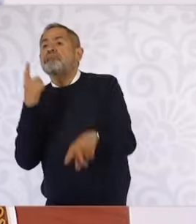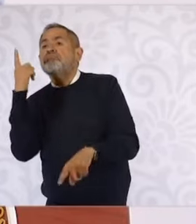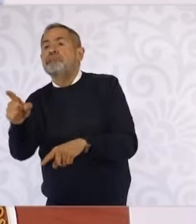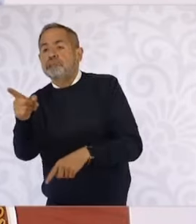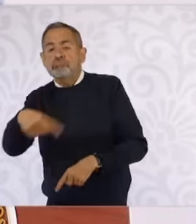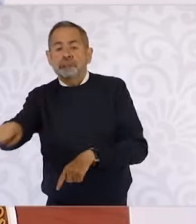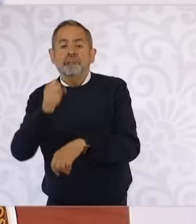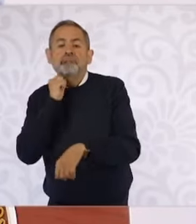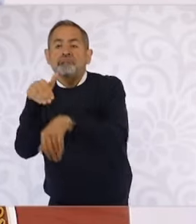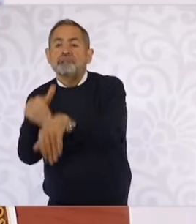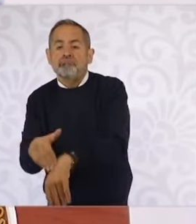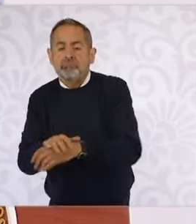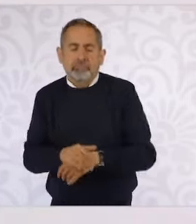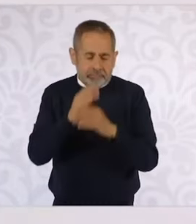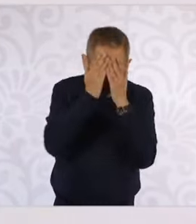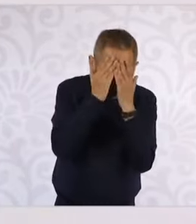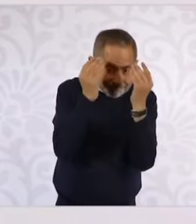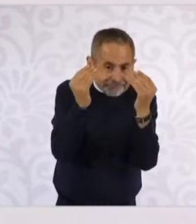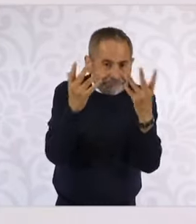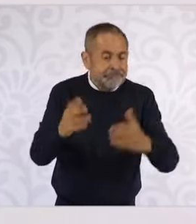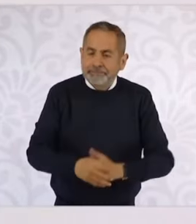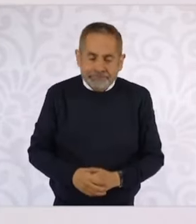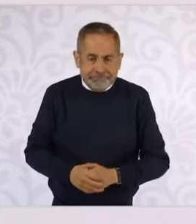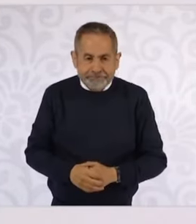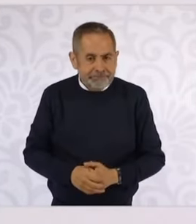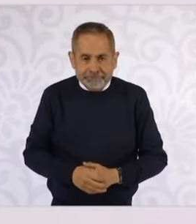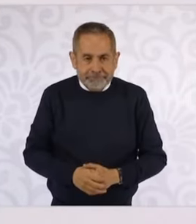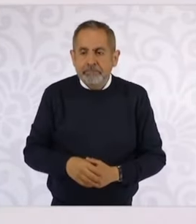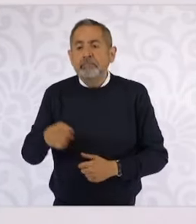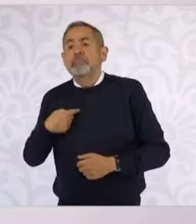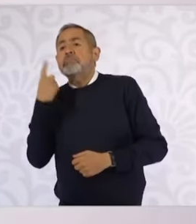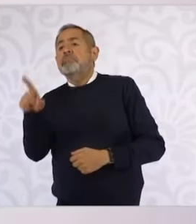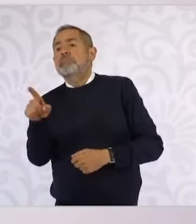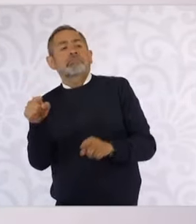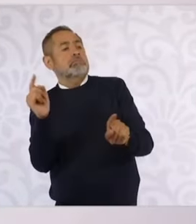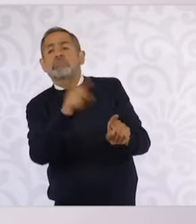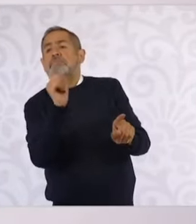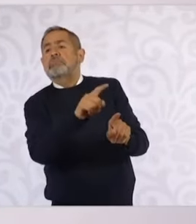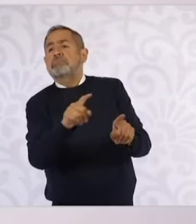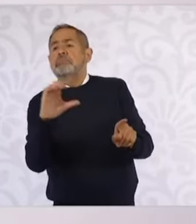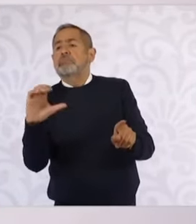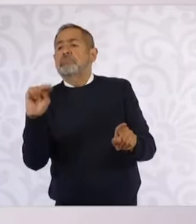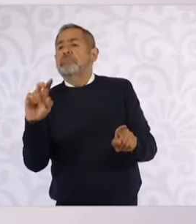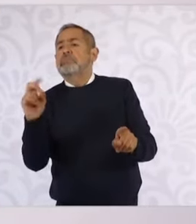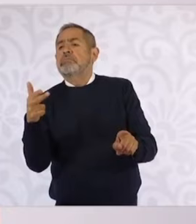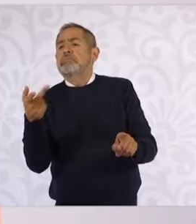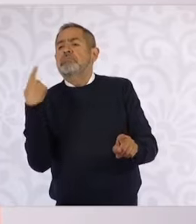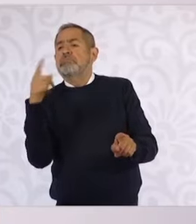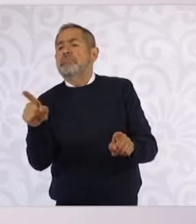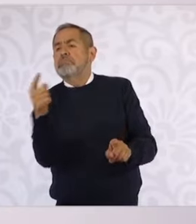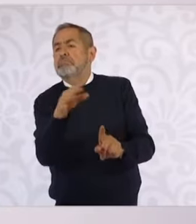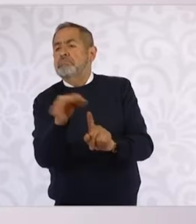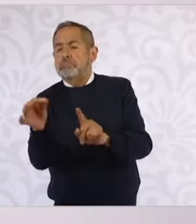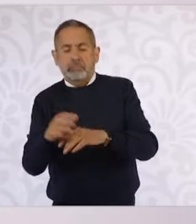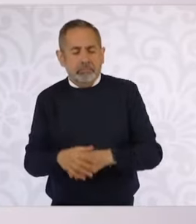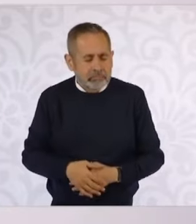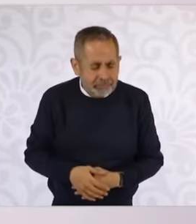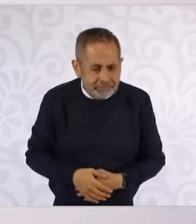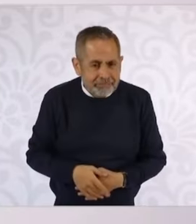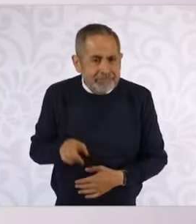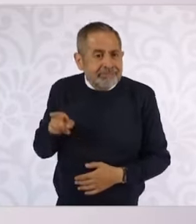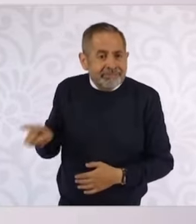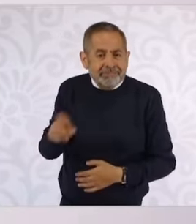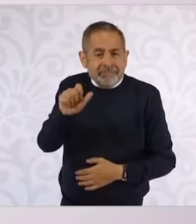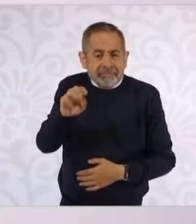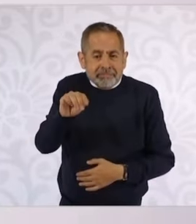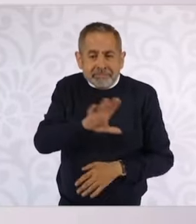y senadoras, ¿quién va a ser la presidenta de la Comisión Nacional de Derechos Humanos? Ya se retiró